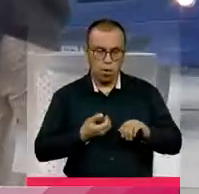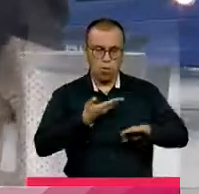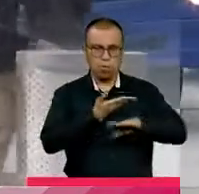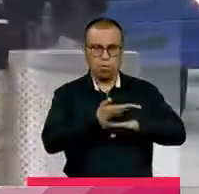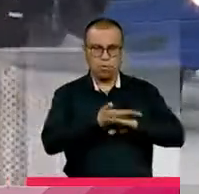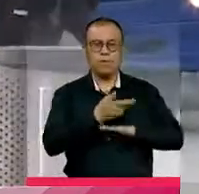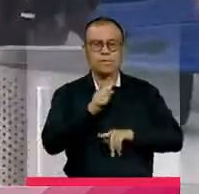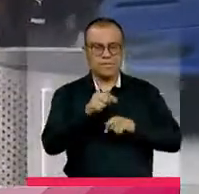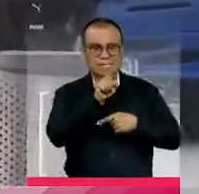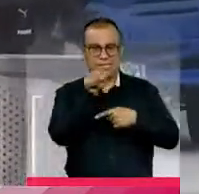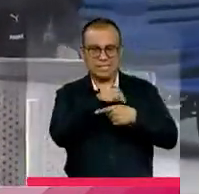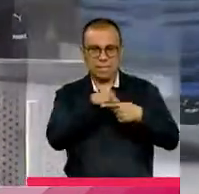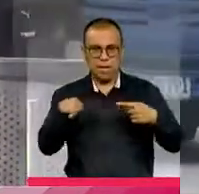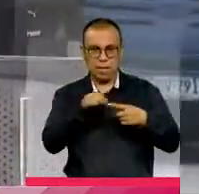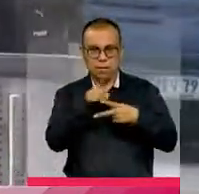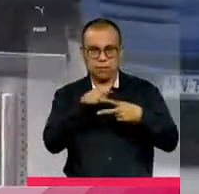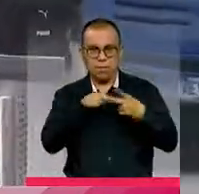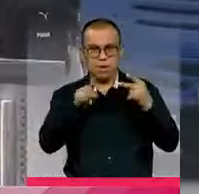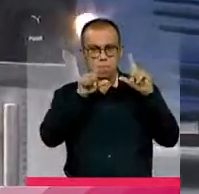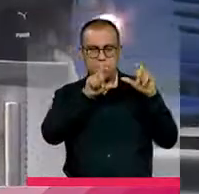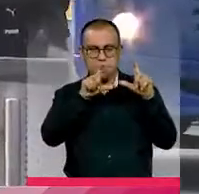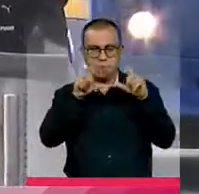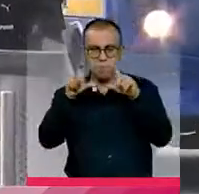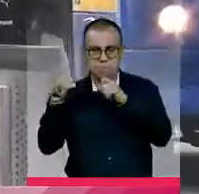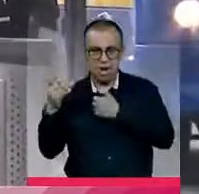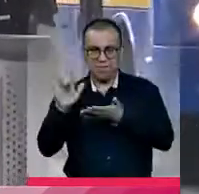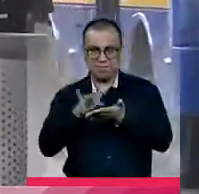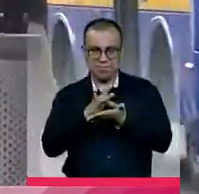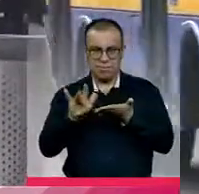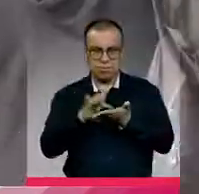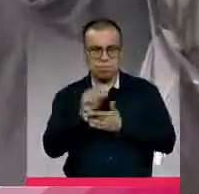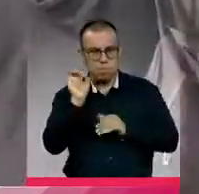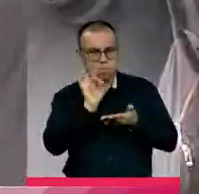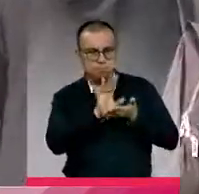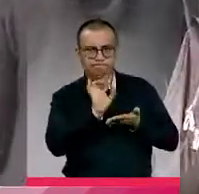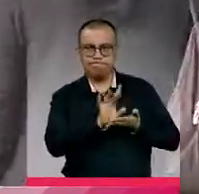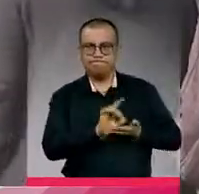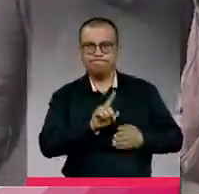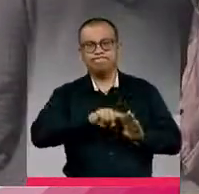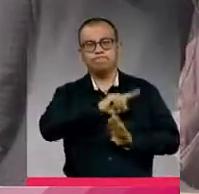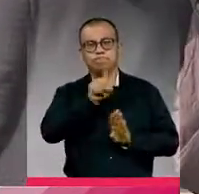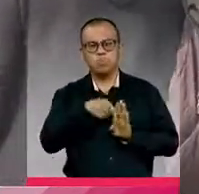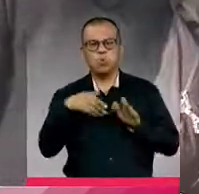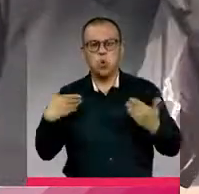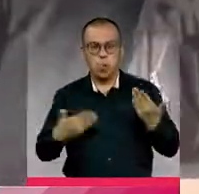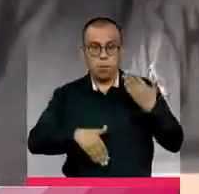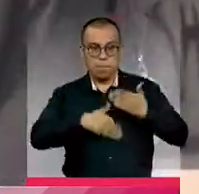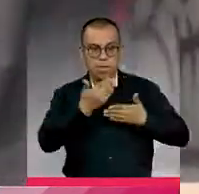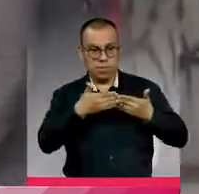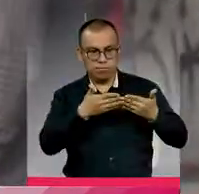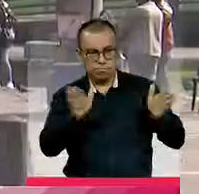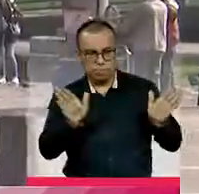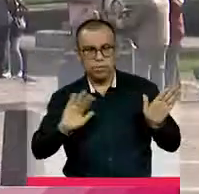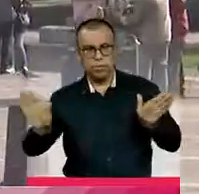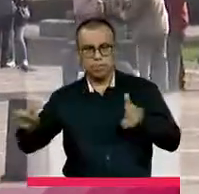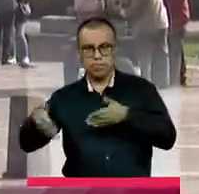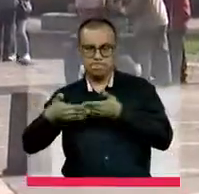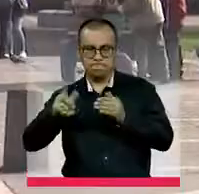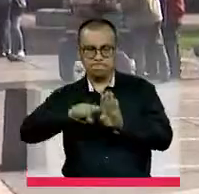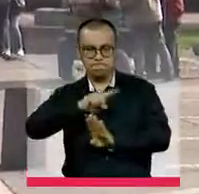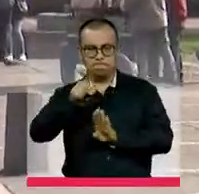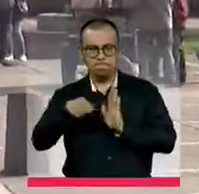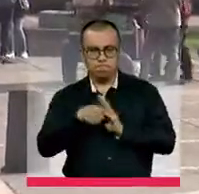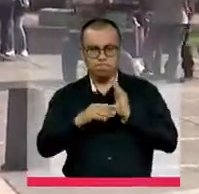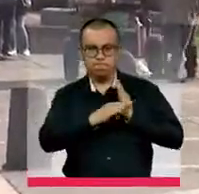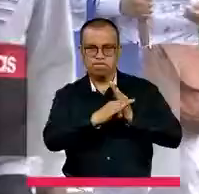deberá enviar semanalmente un registro fotográfico digital en el que se evidencie el cierre y cómo se está manejando y aplicando todas las